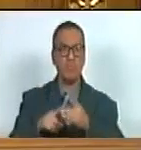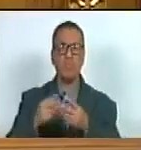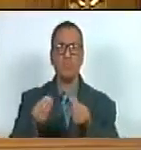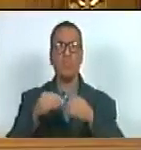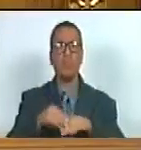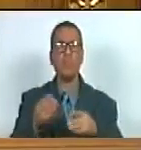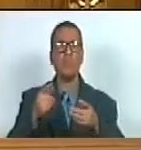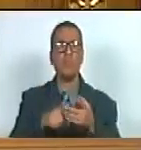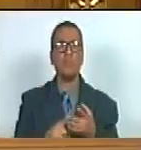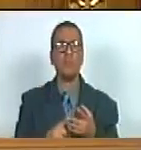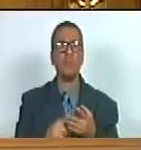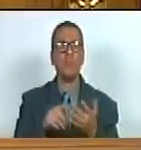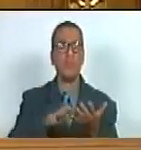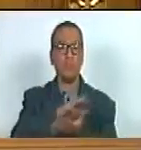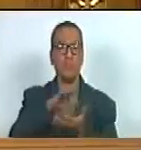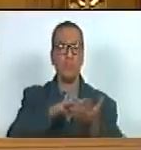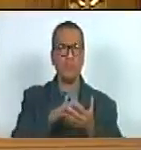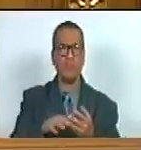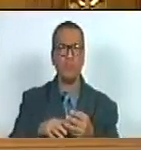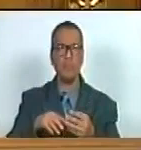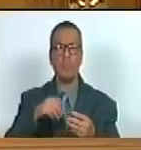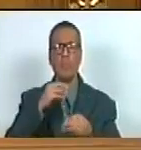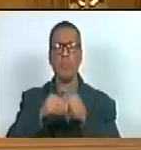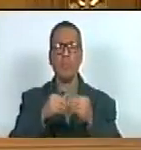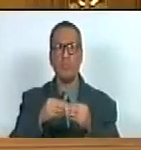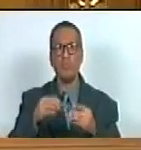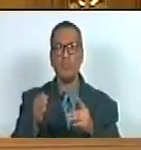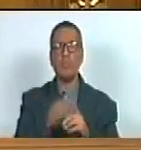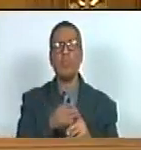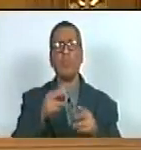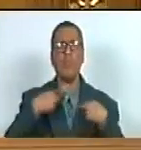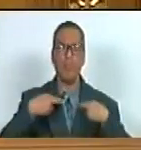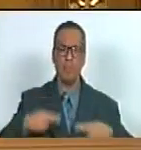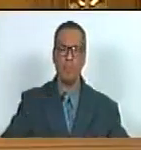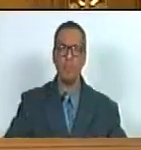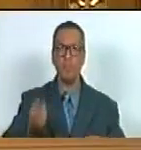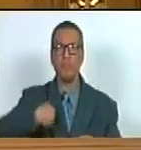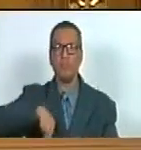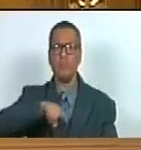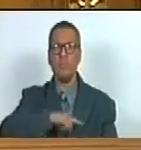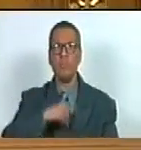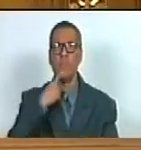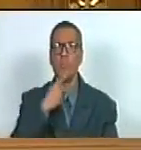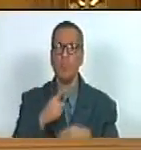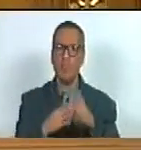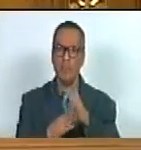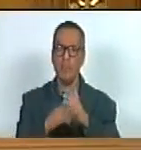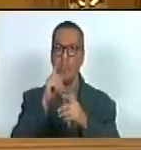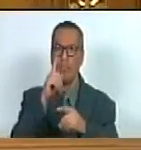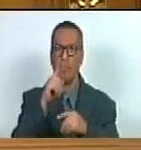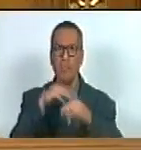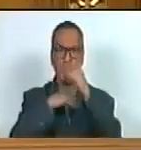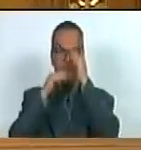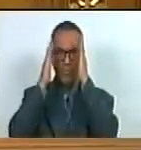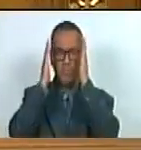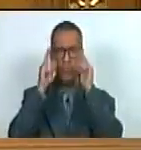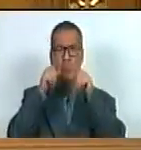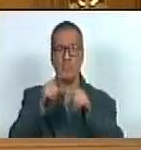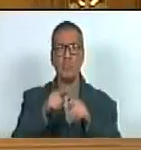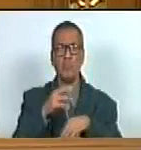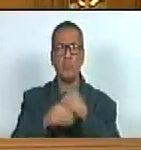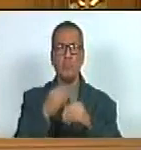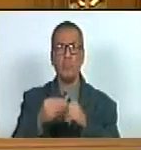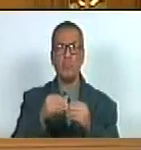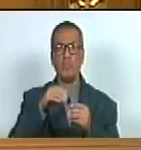tolerancia es un problema de violación de derechos humanos pero yo voy a detenerme y voy a centrarme en lo que